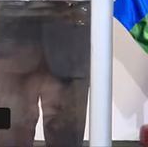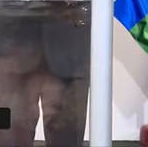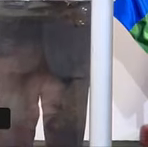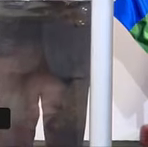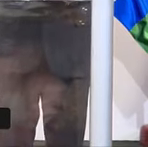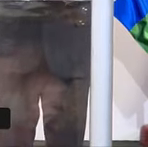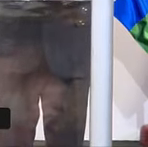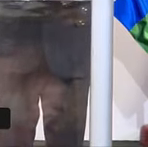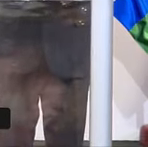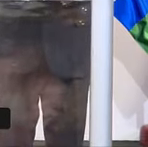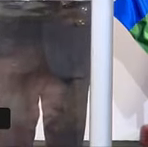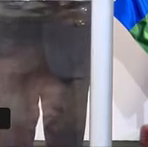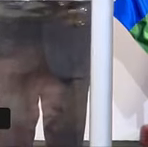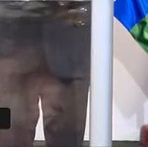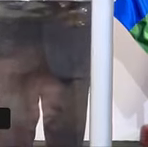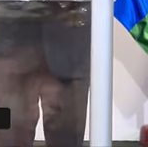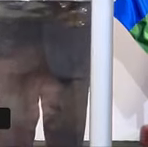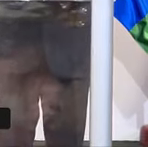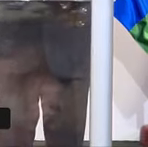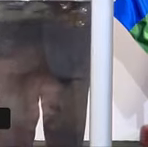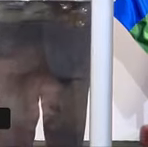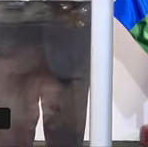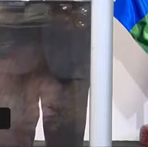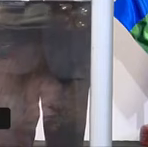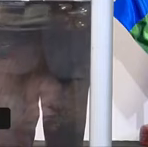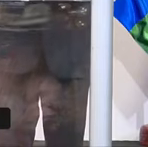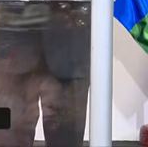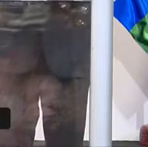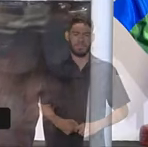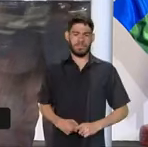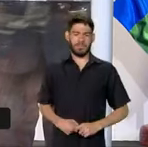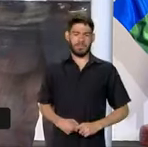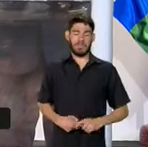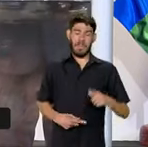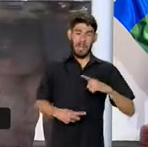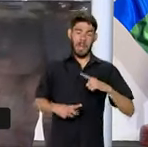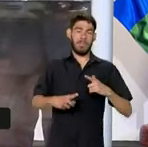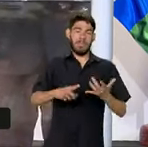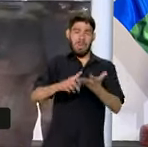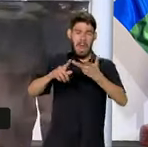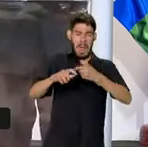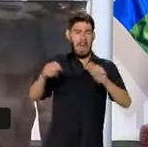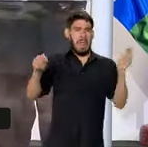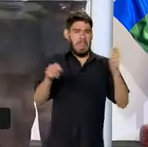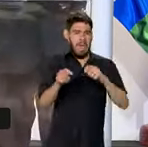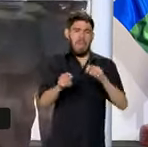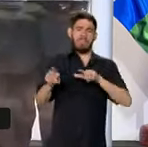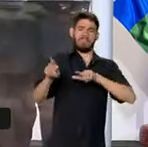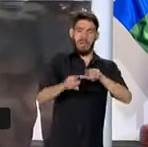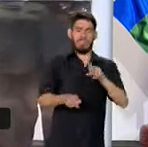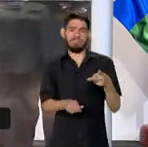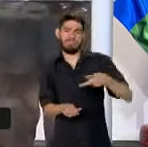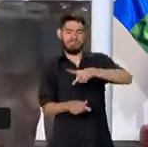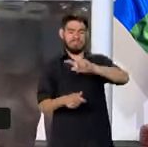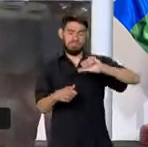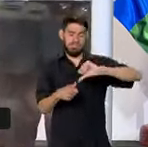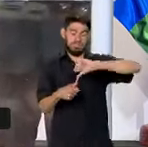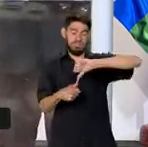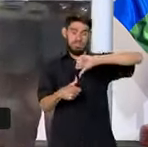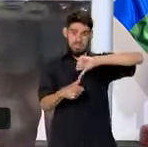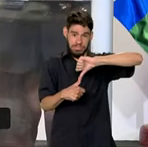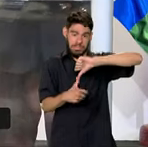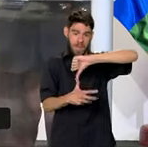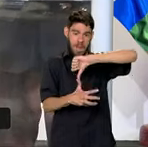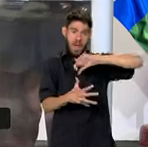pequeños productores que están dispuestos a contribuir para que la América del Sur se convierta en este lugar